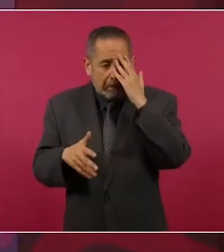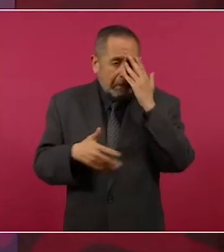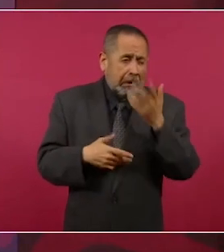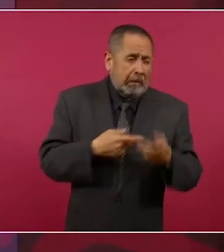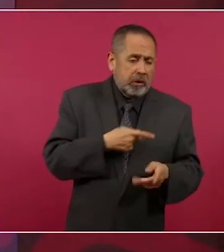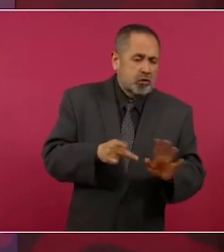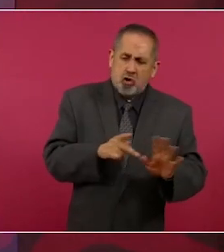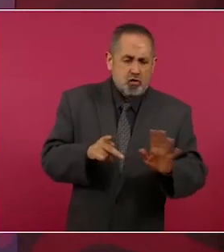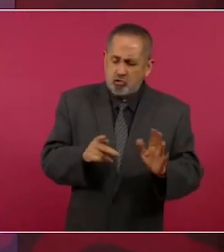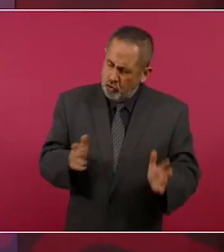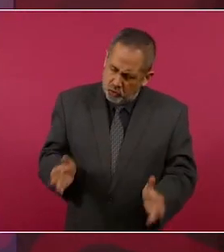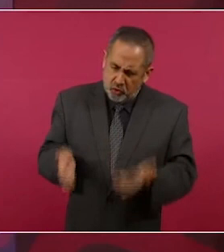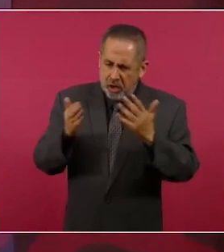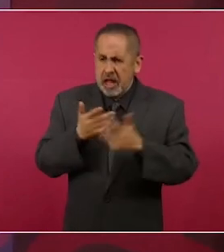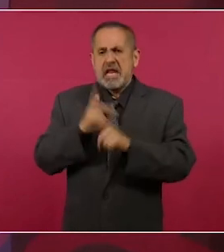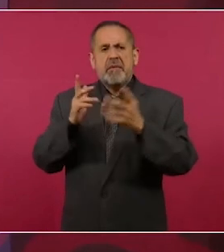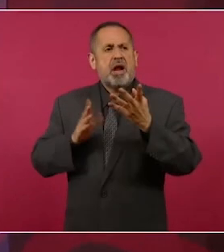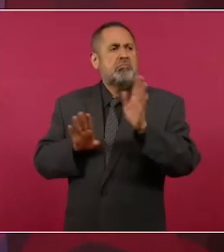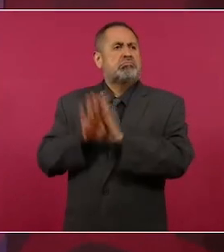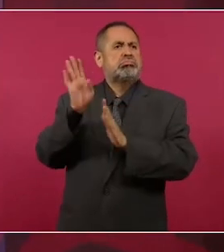Eso era Roosevelt.